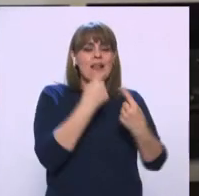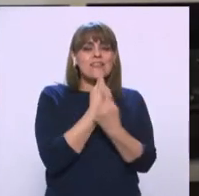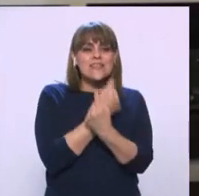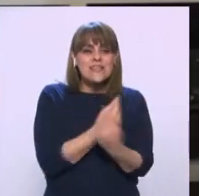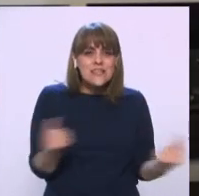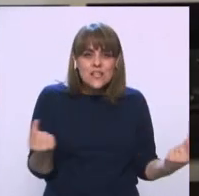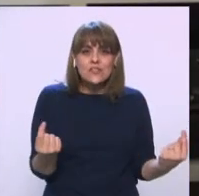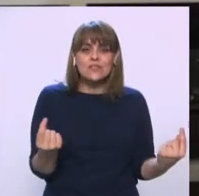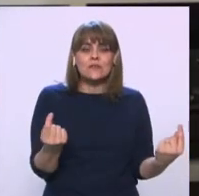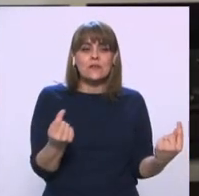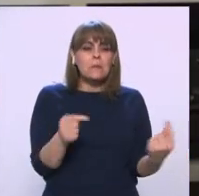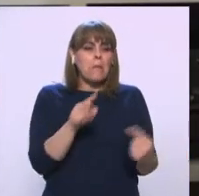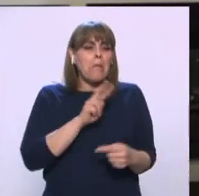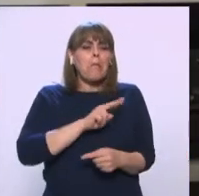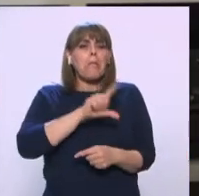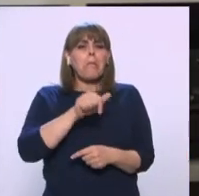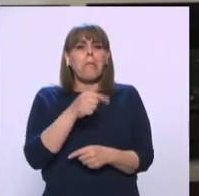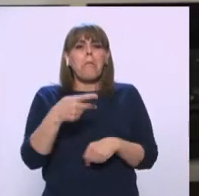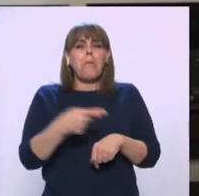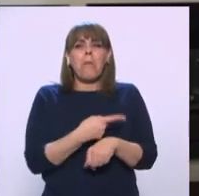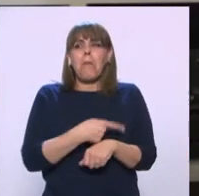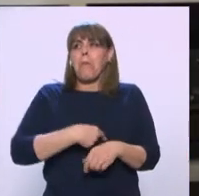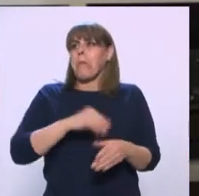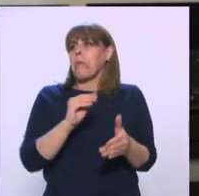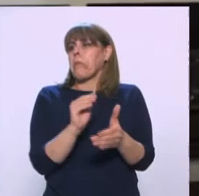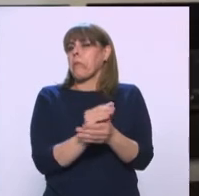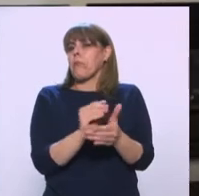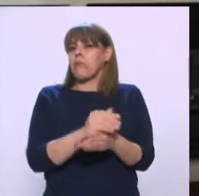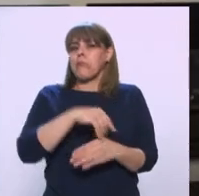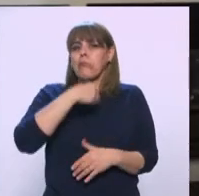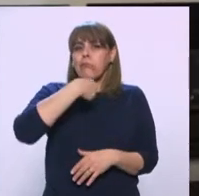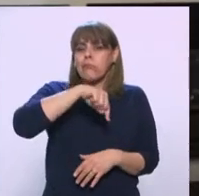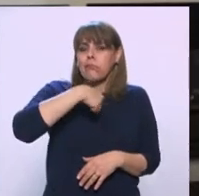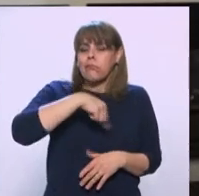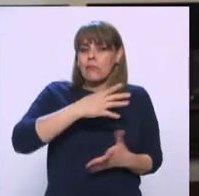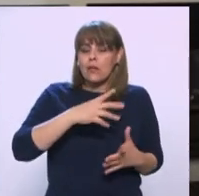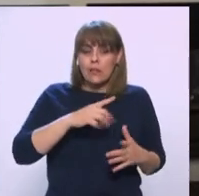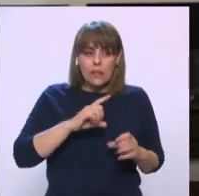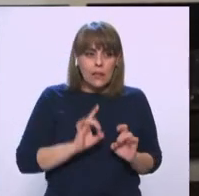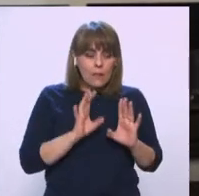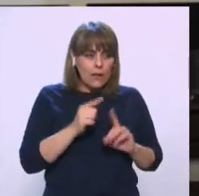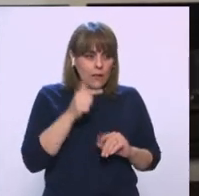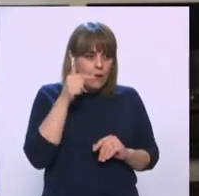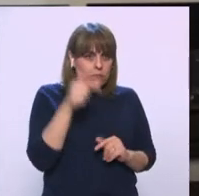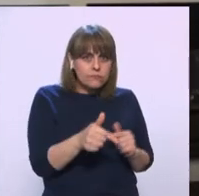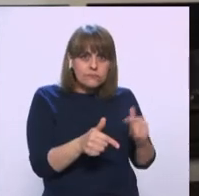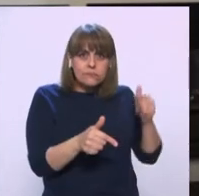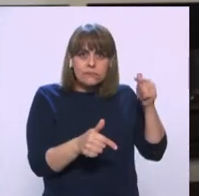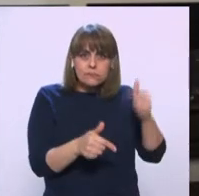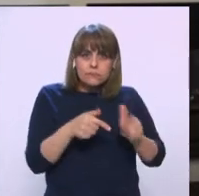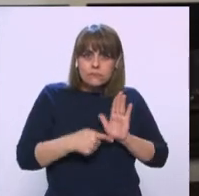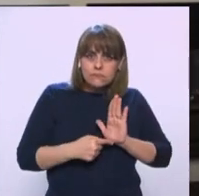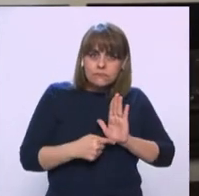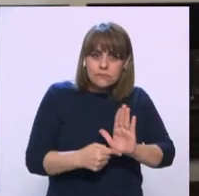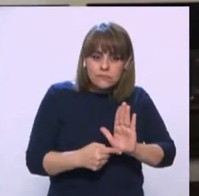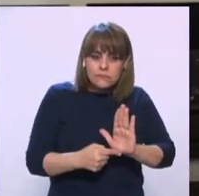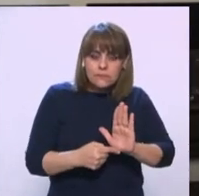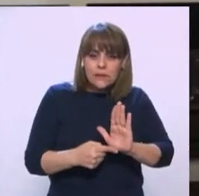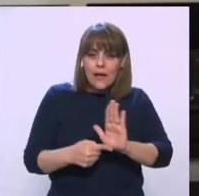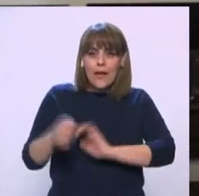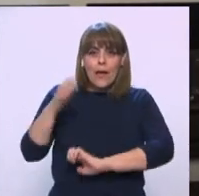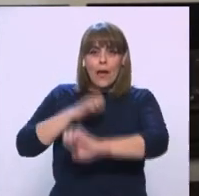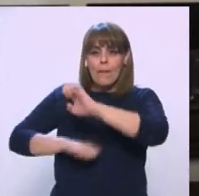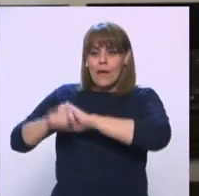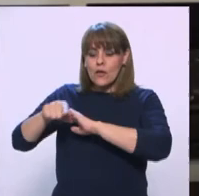no se percibía que eso tuviera alguna consecuencia negativa. Cuando se empezó a señalar, ya estas compañías que generaban